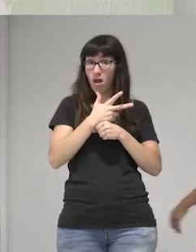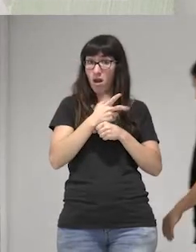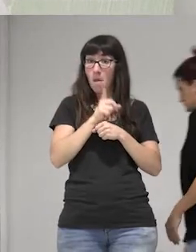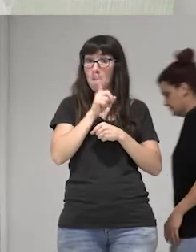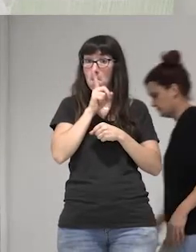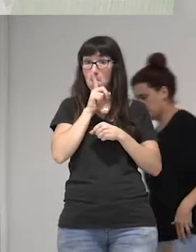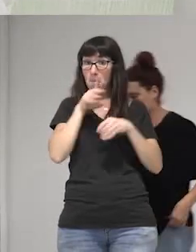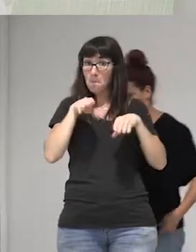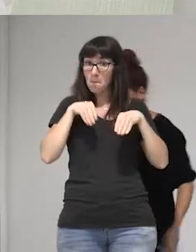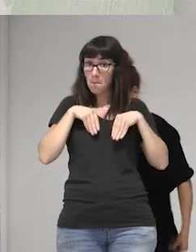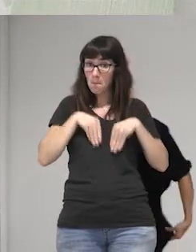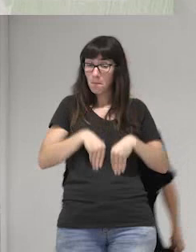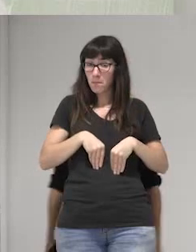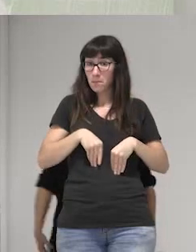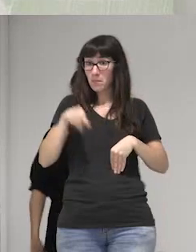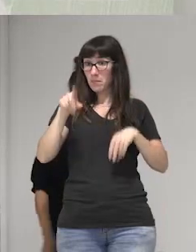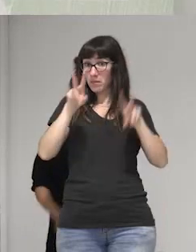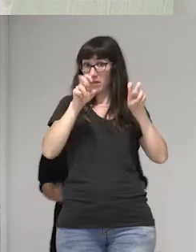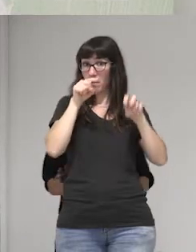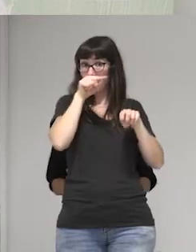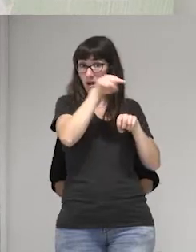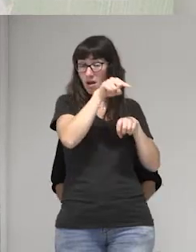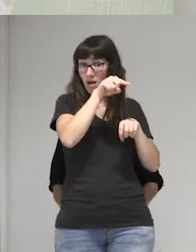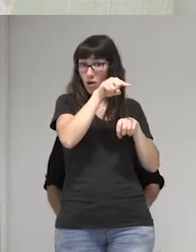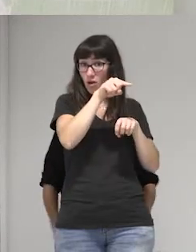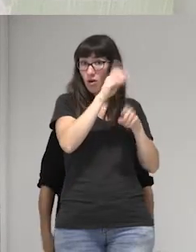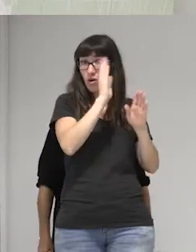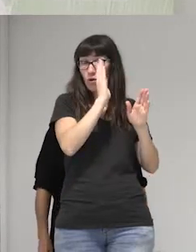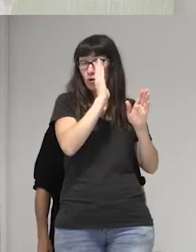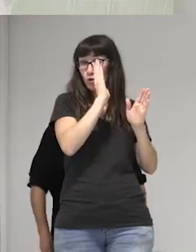a ese tipo de de